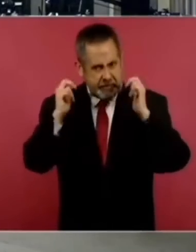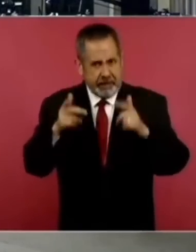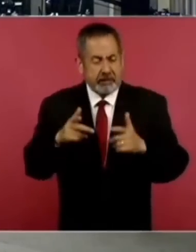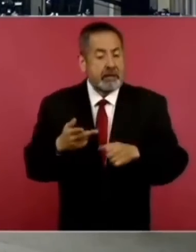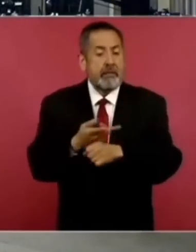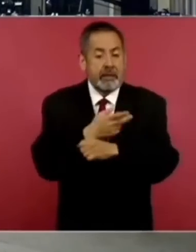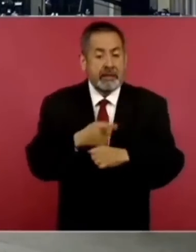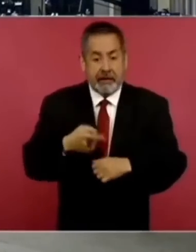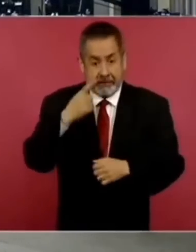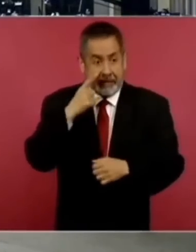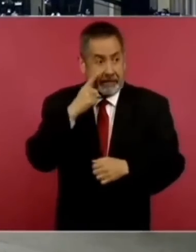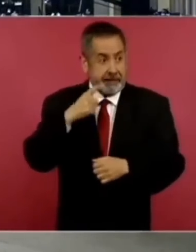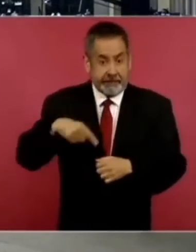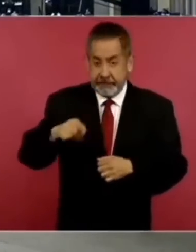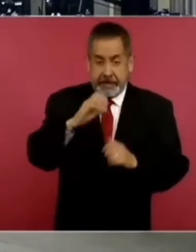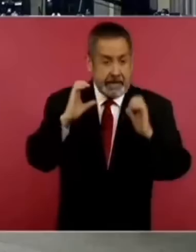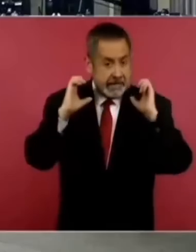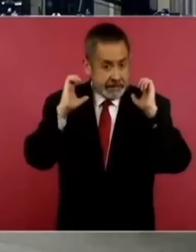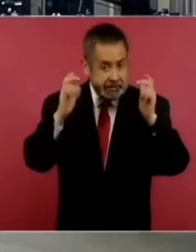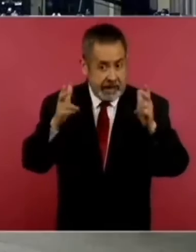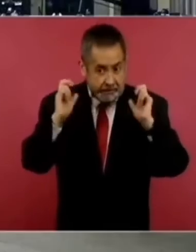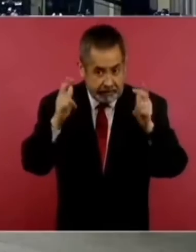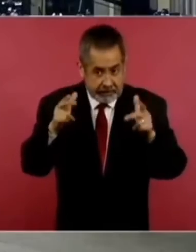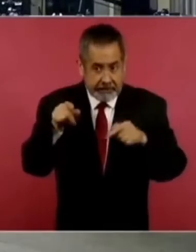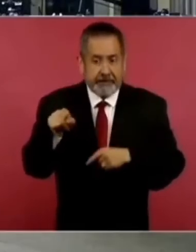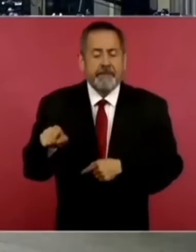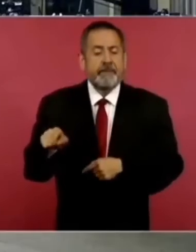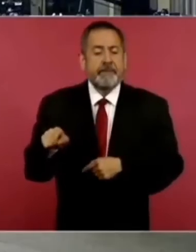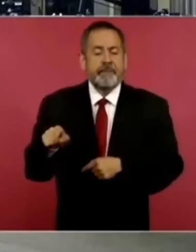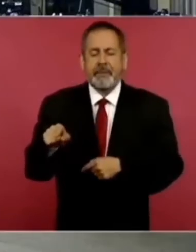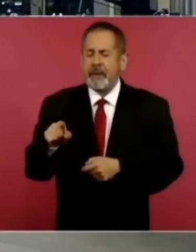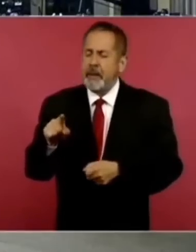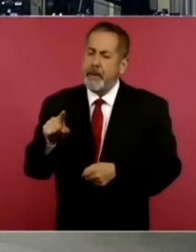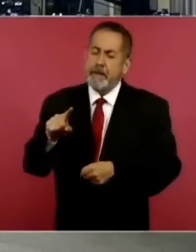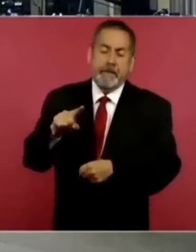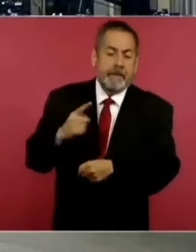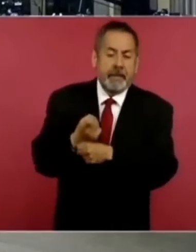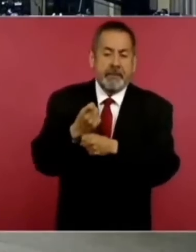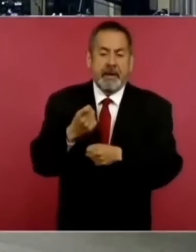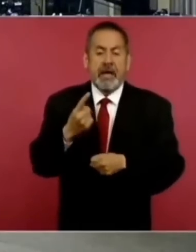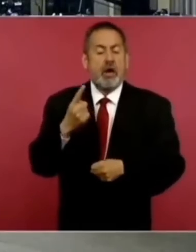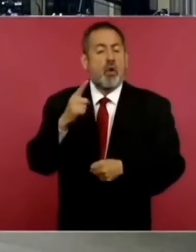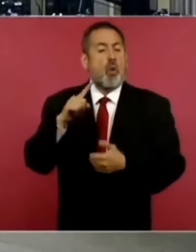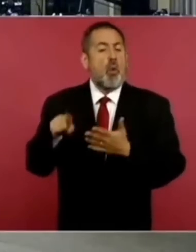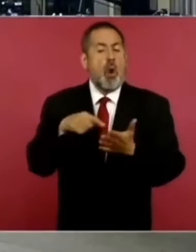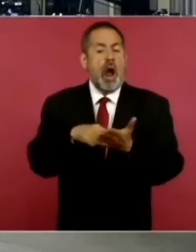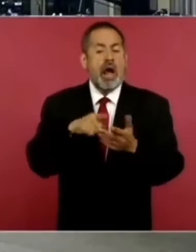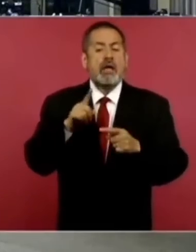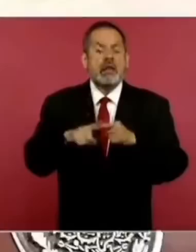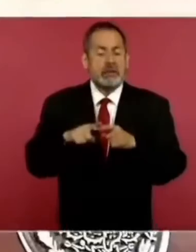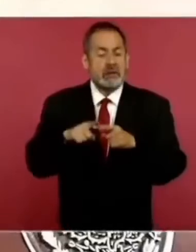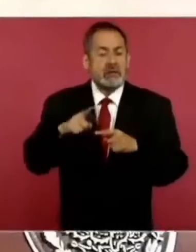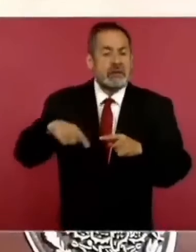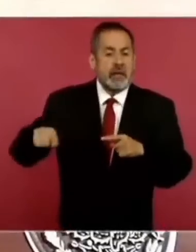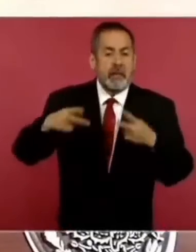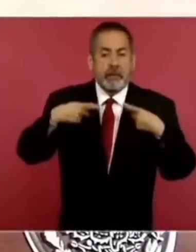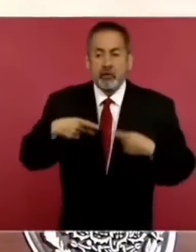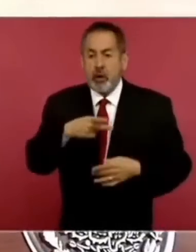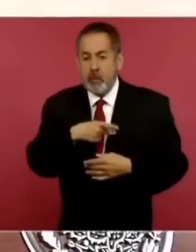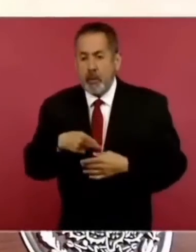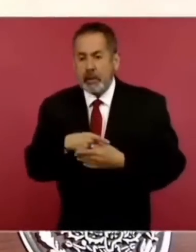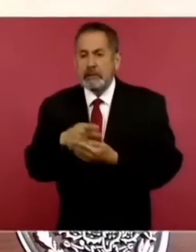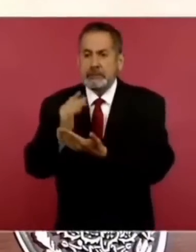resulta que Chiapas es el primer lugar en disminución de pobreza